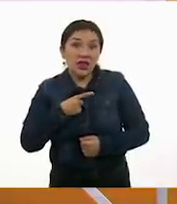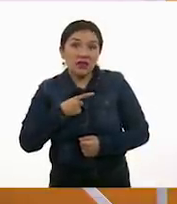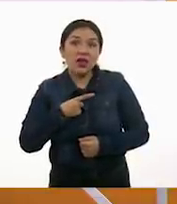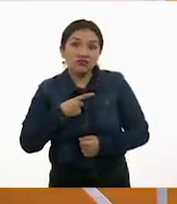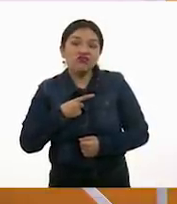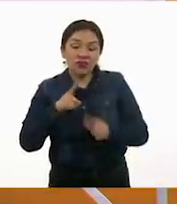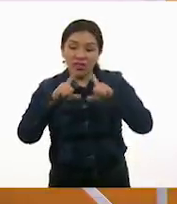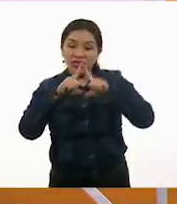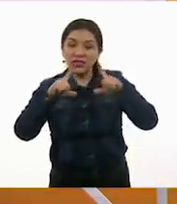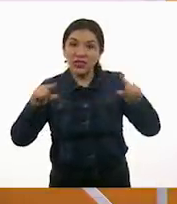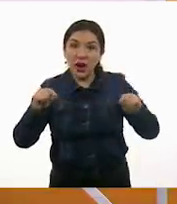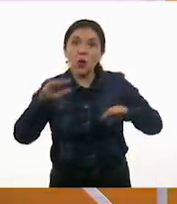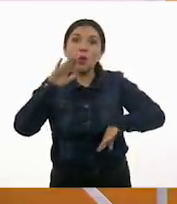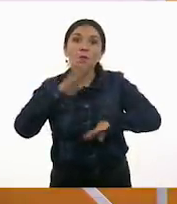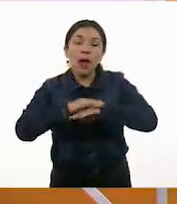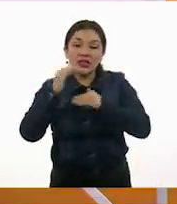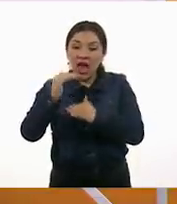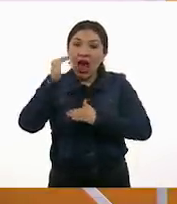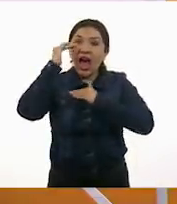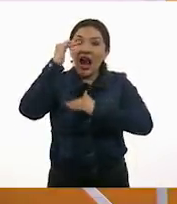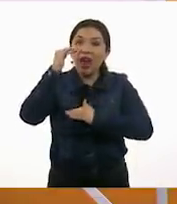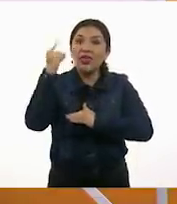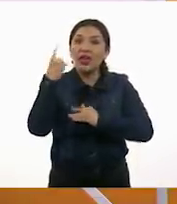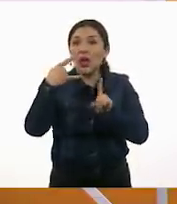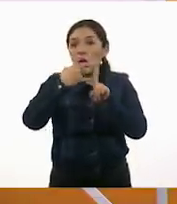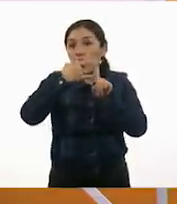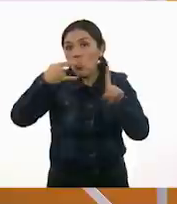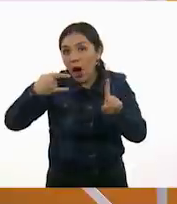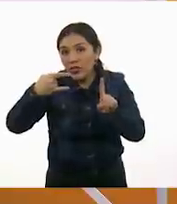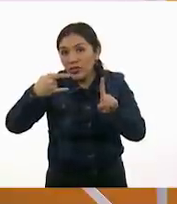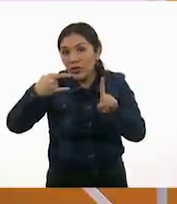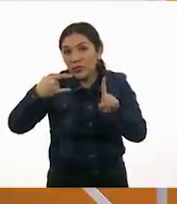más grande que el cuadrado. Ajá.